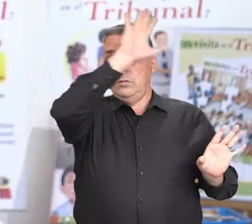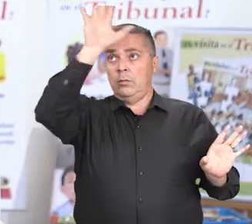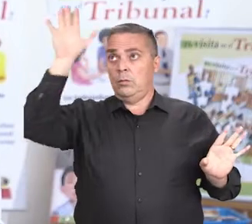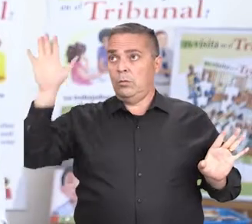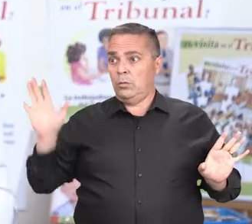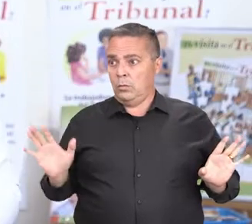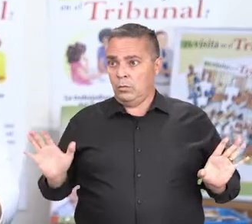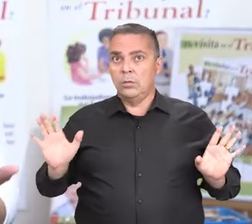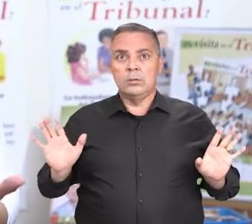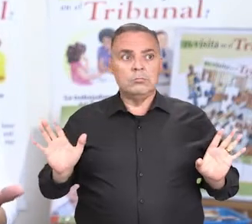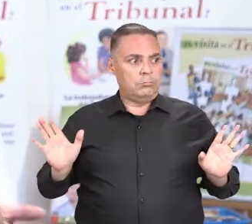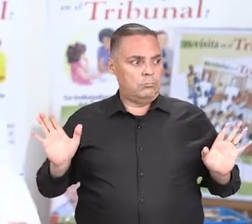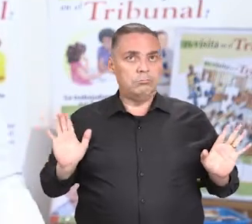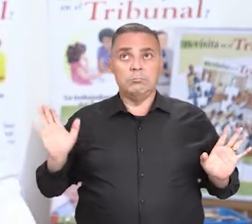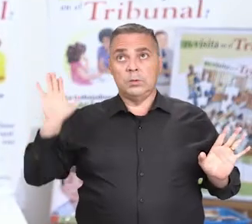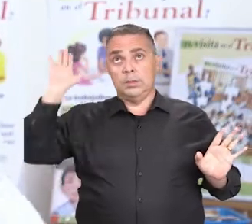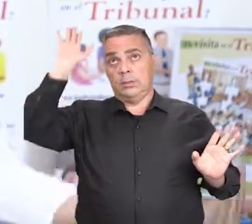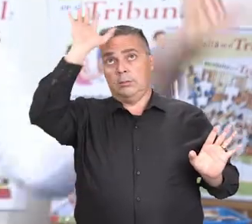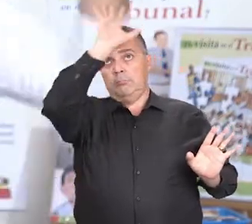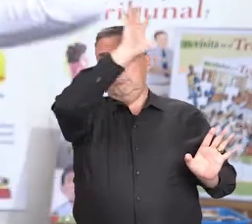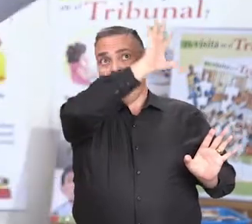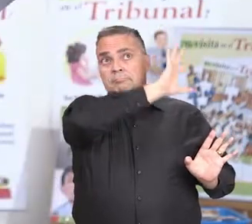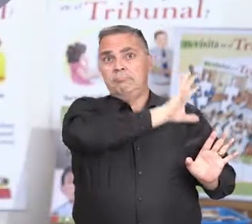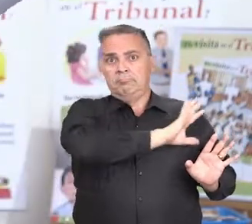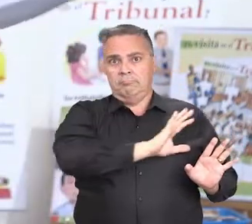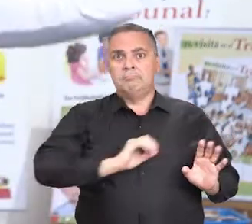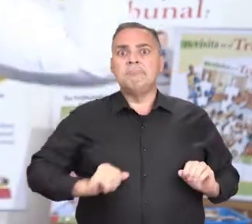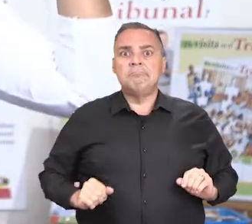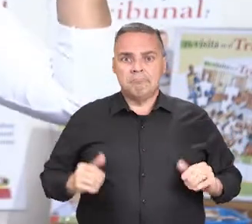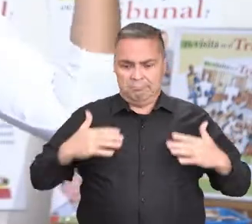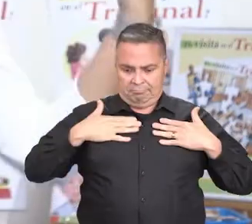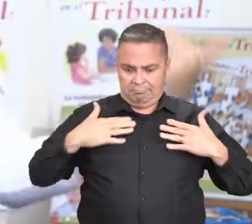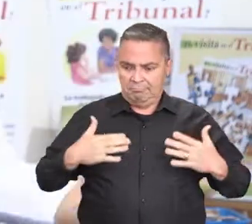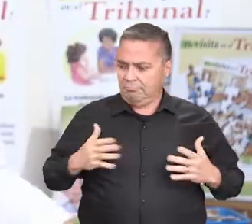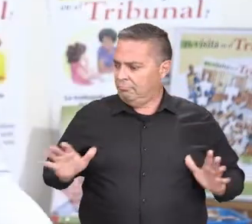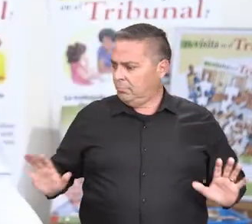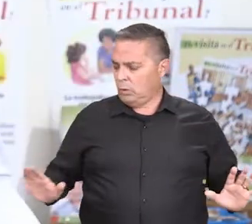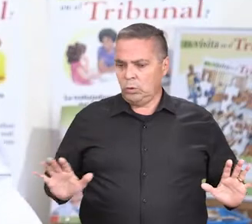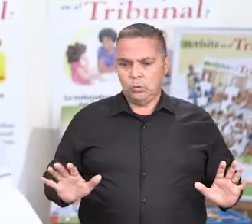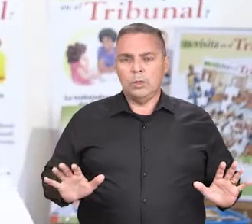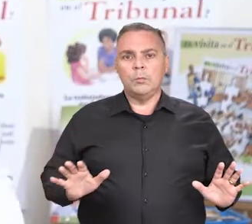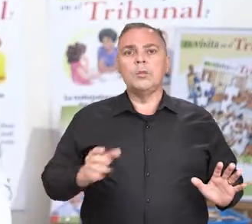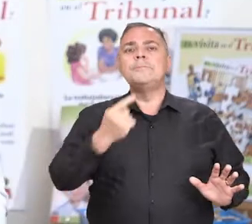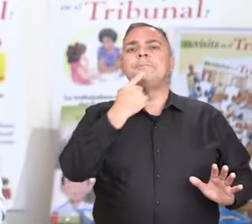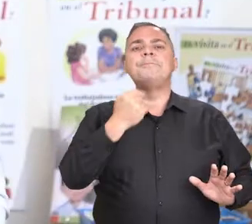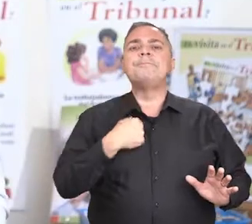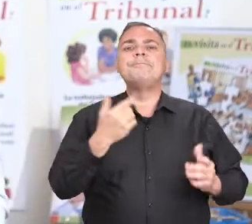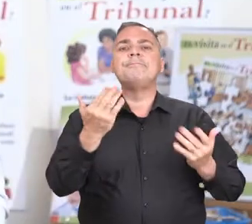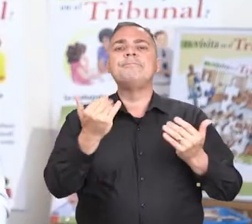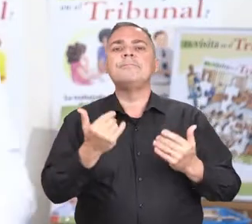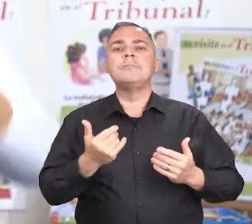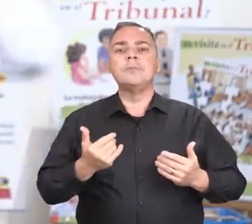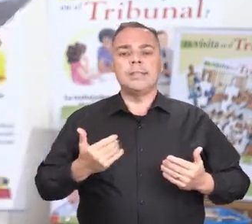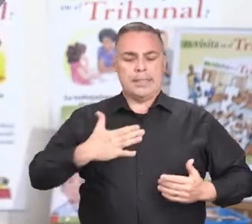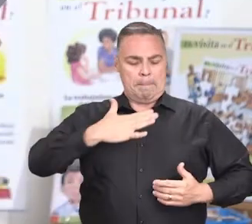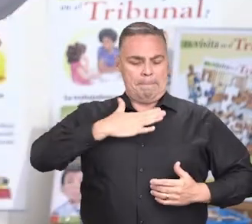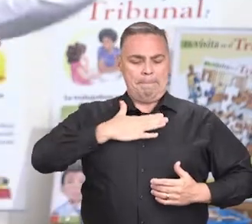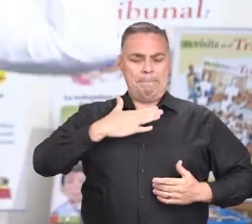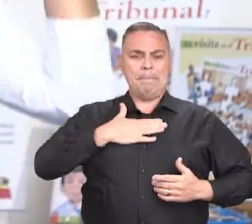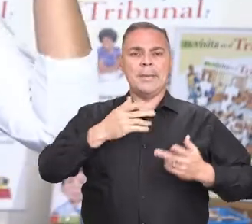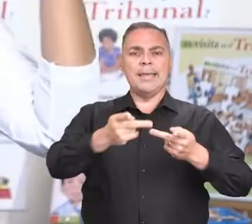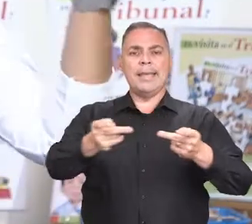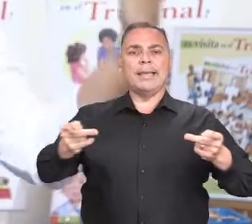personal? Con tus manos, identifica ese espacio imaginario alrededor de tu cuerpo. Y ahora repite conmigo,